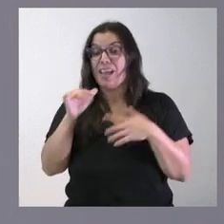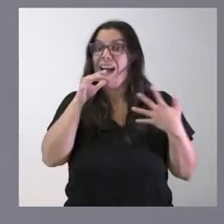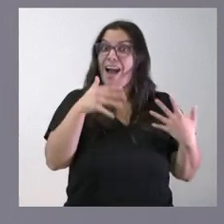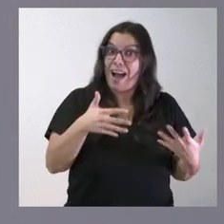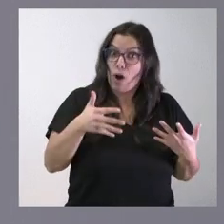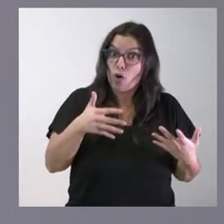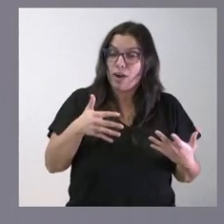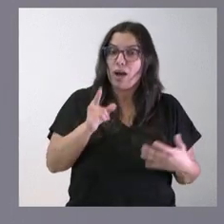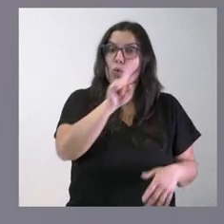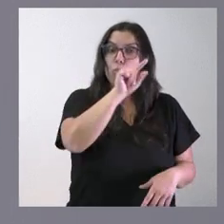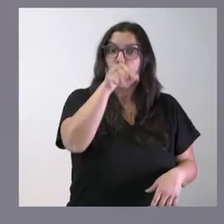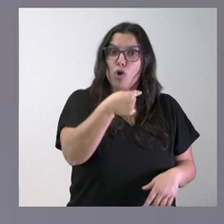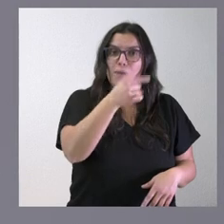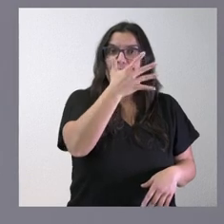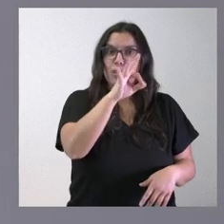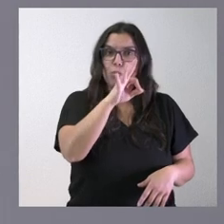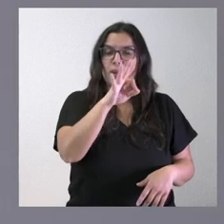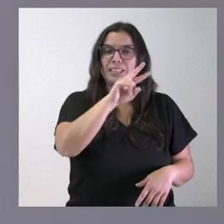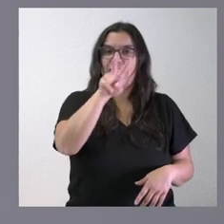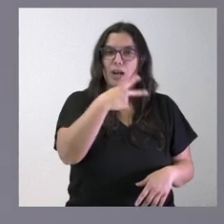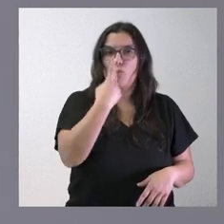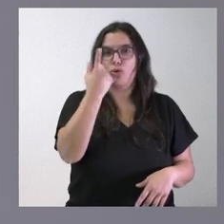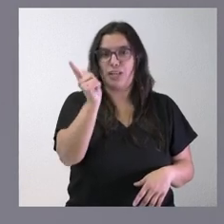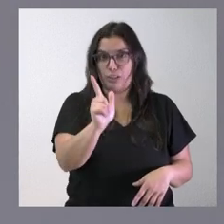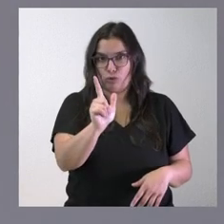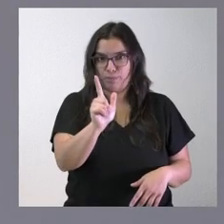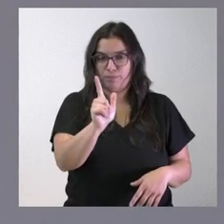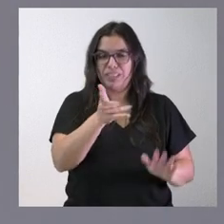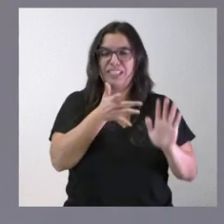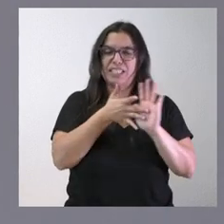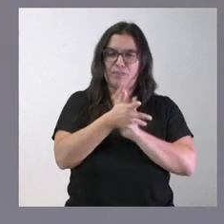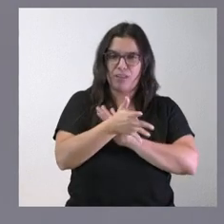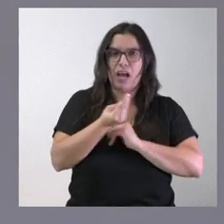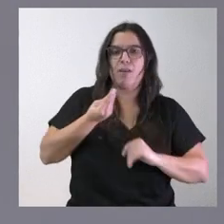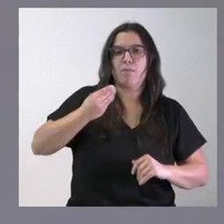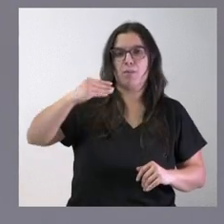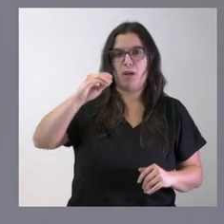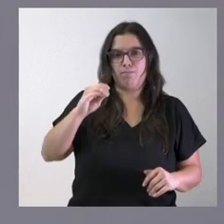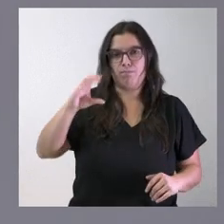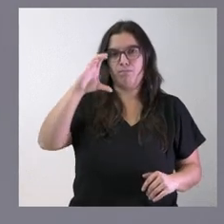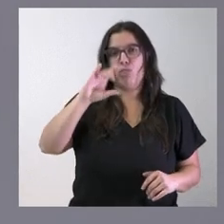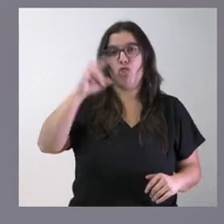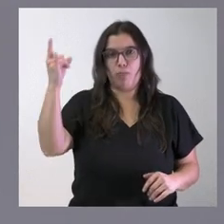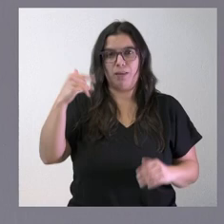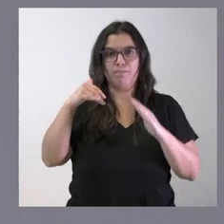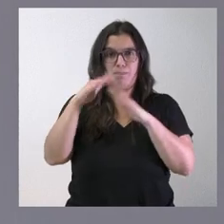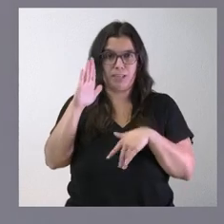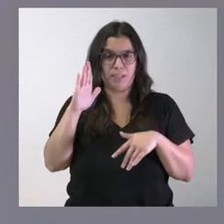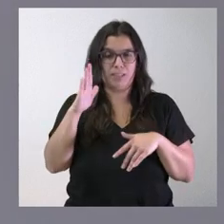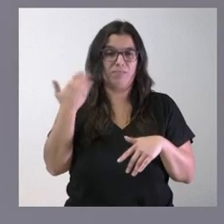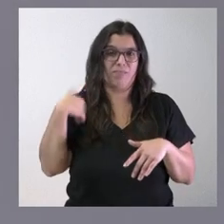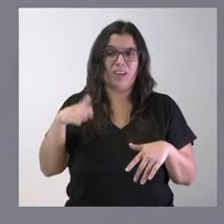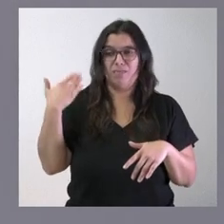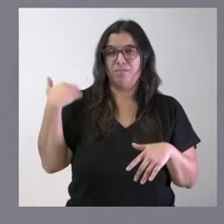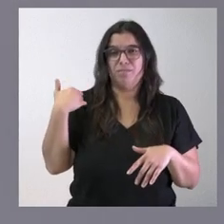de 1,50 euros el litro. Estamos hablando, por tanto, de un incremento de más del doble. Como les anticipé